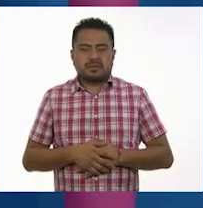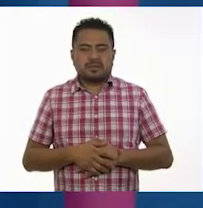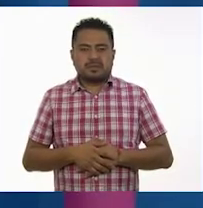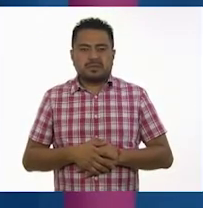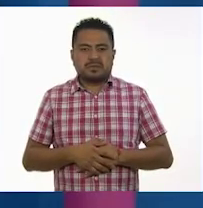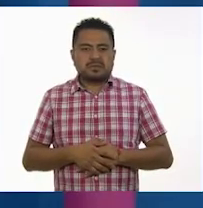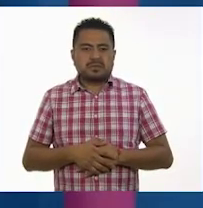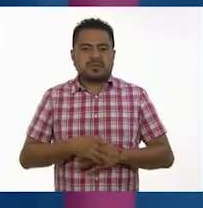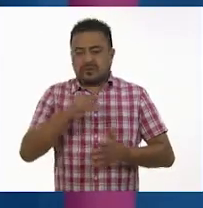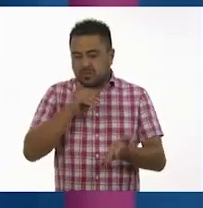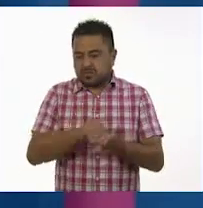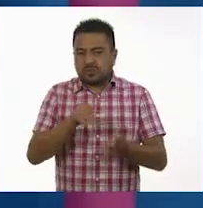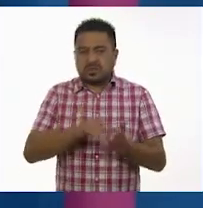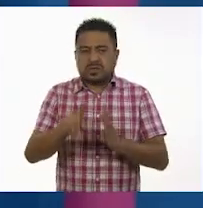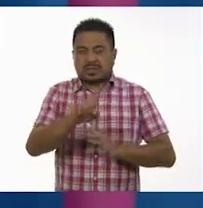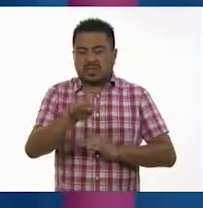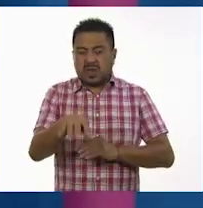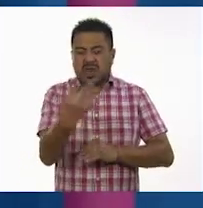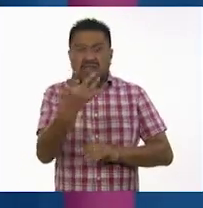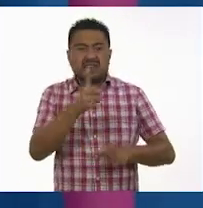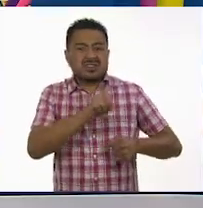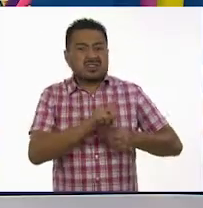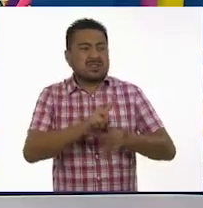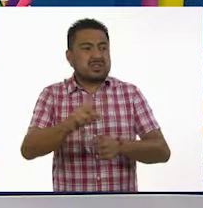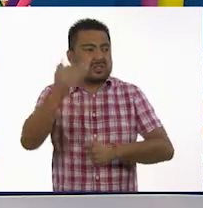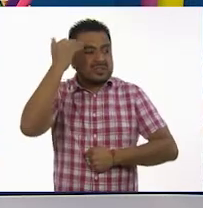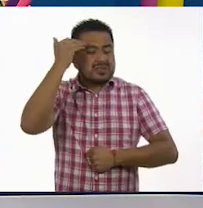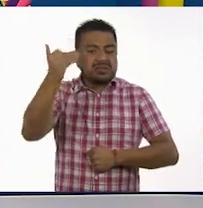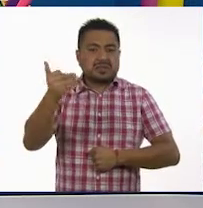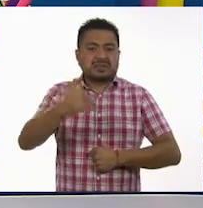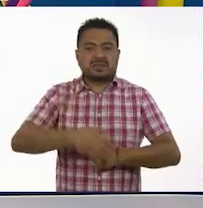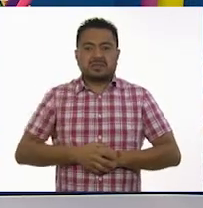Los cerdos, 114 días.